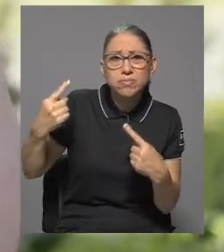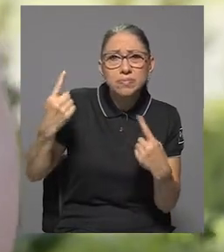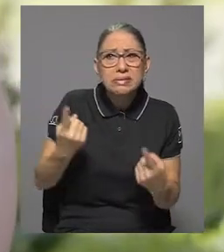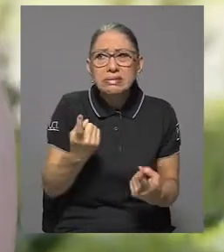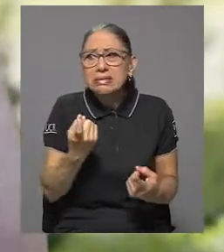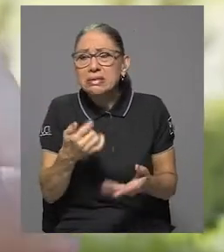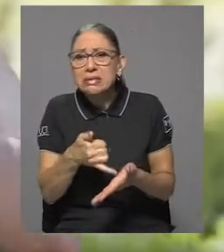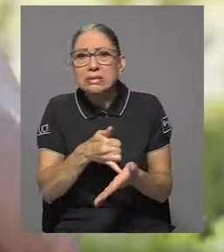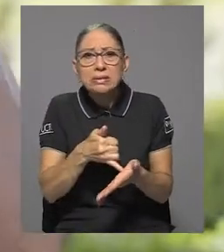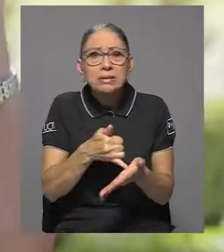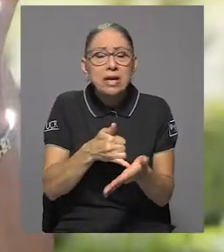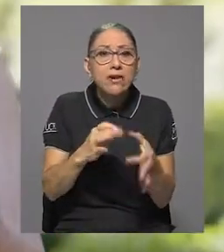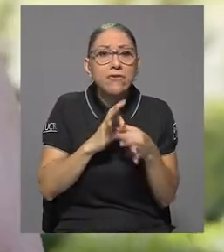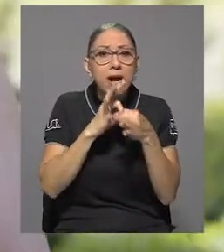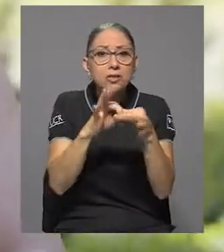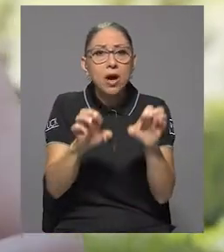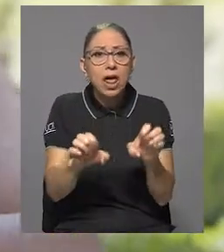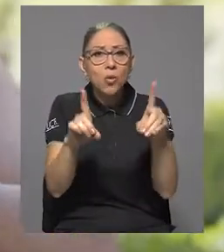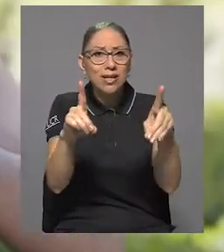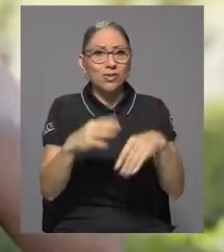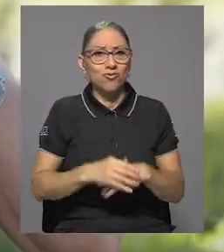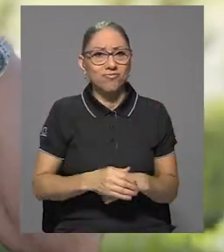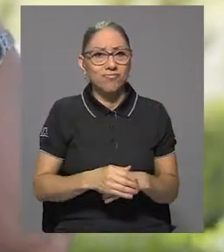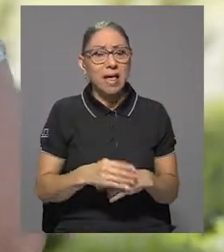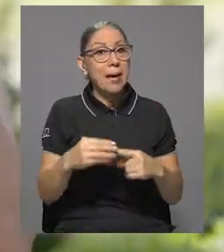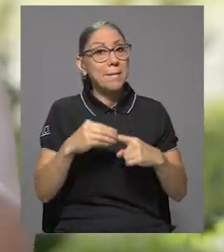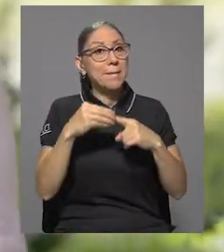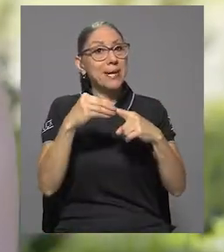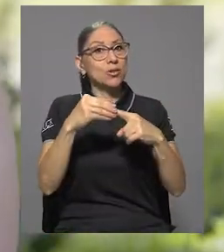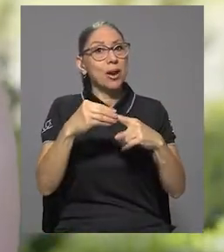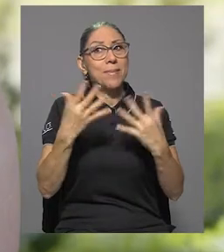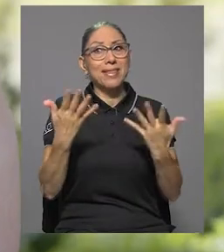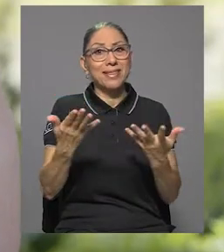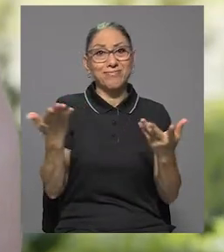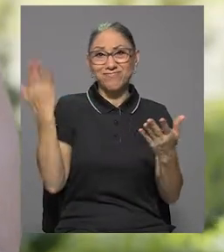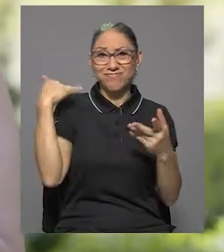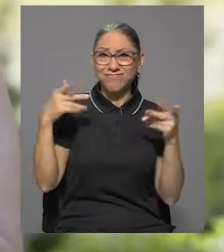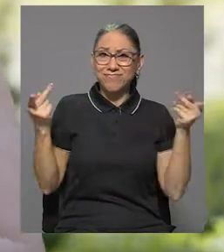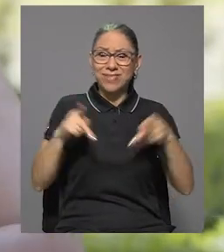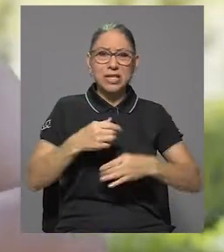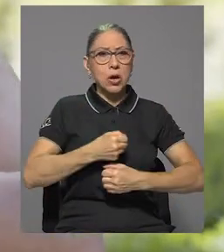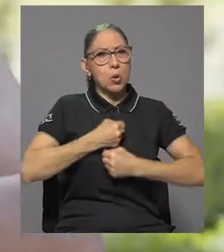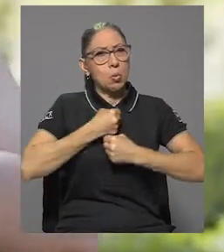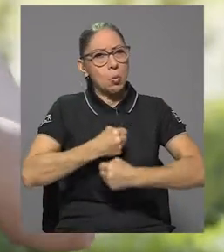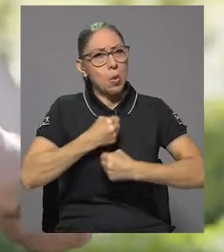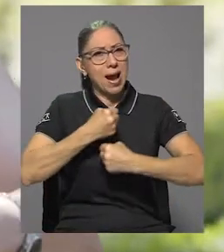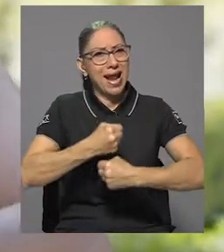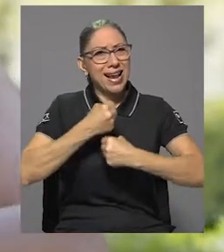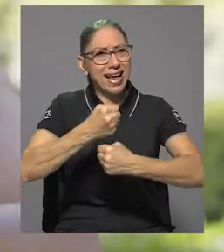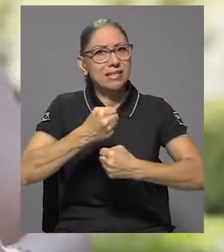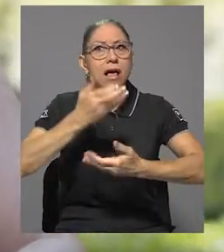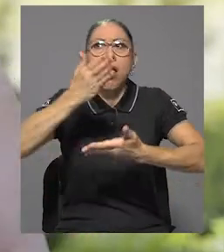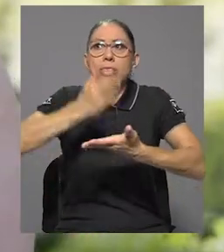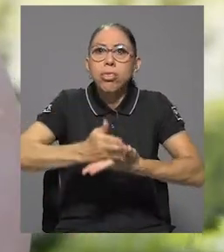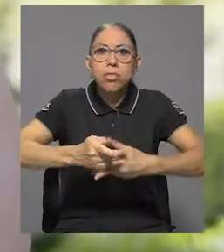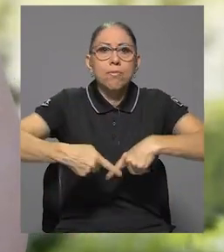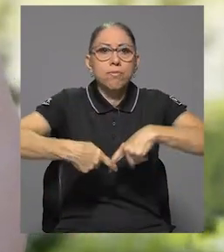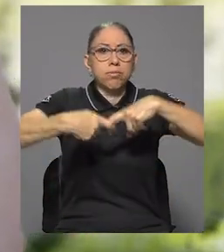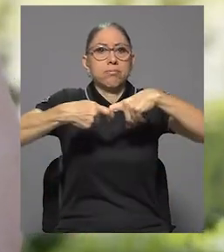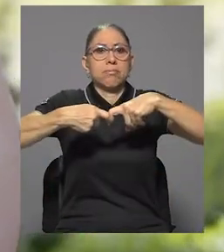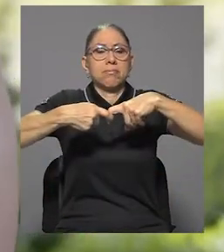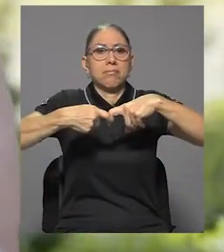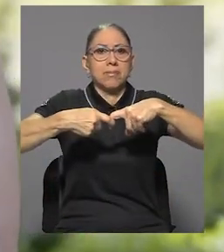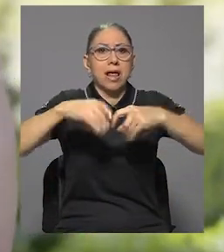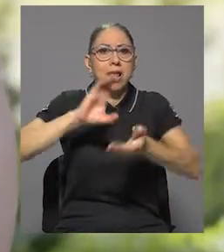educación, particularmente las huelgas que nos han, digamos, de alguna manera han hecho que se interrumpa el ciclo